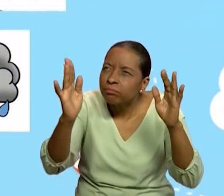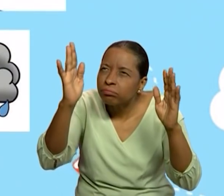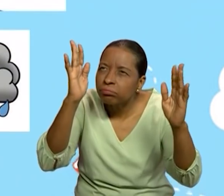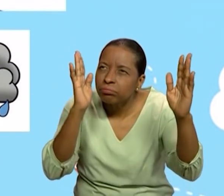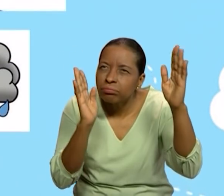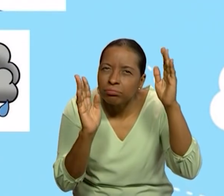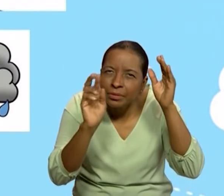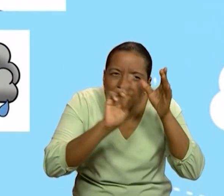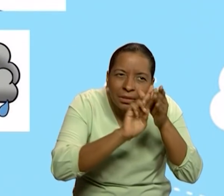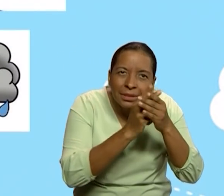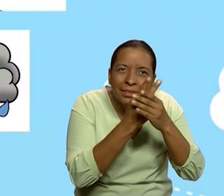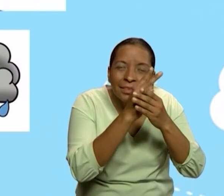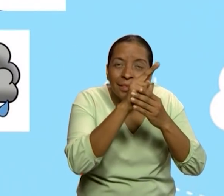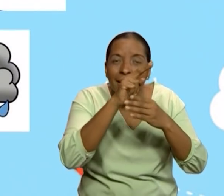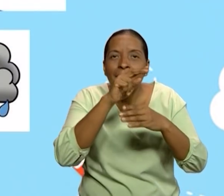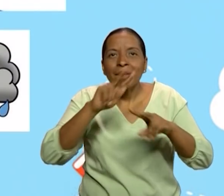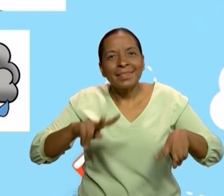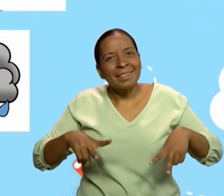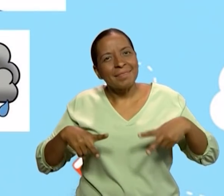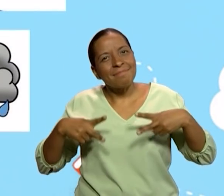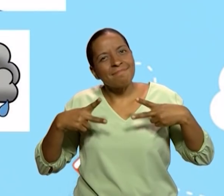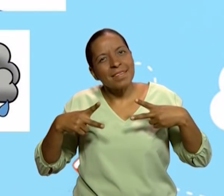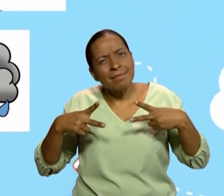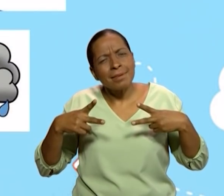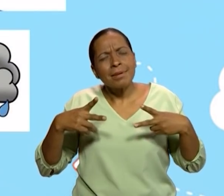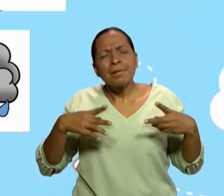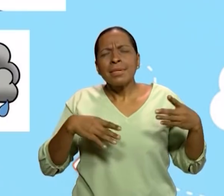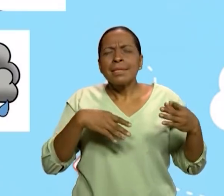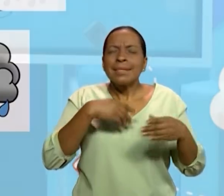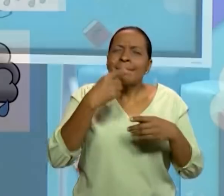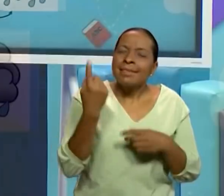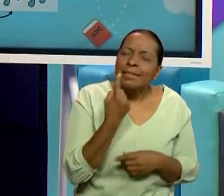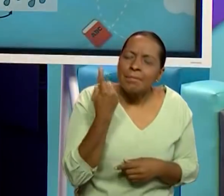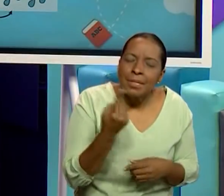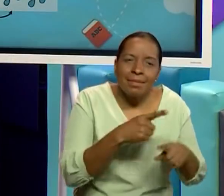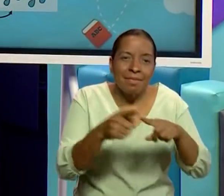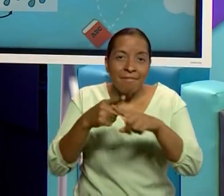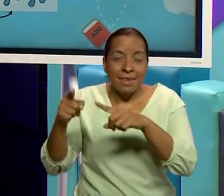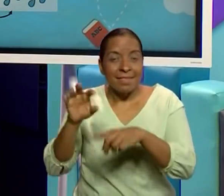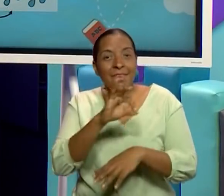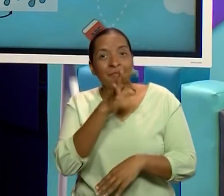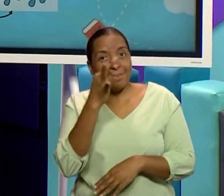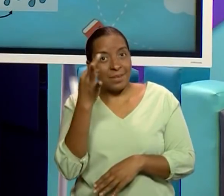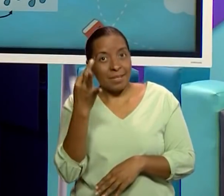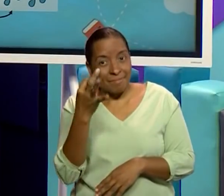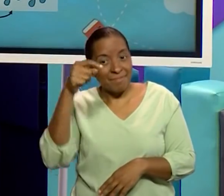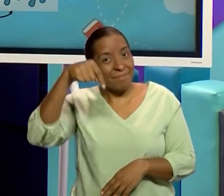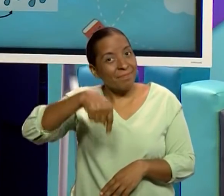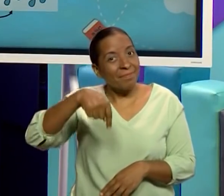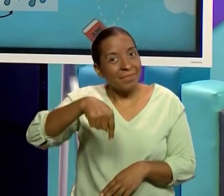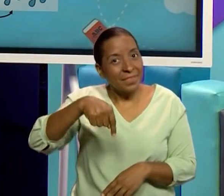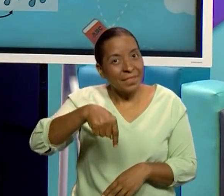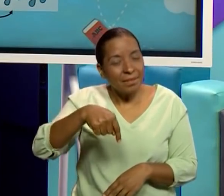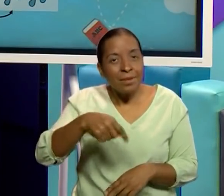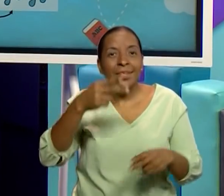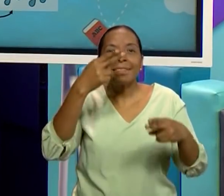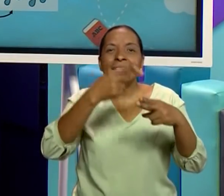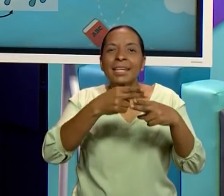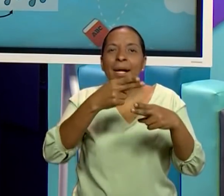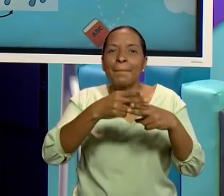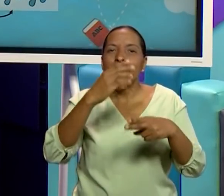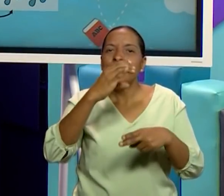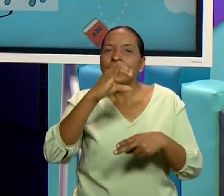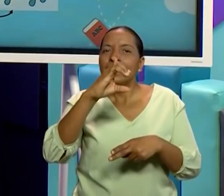nuestra vida diaria encontramos el agua en varias formas. Y a esto es lo que llamamos